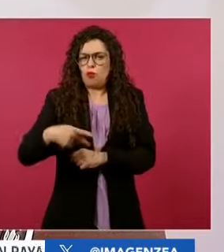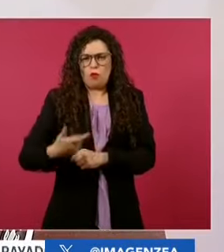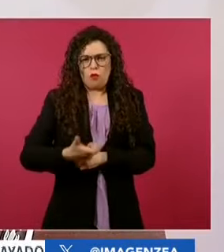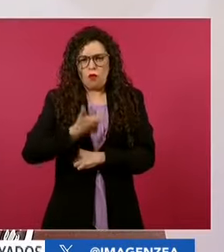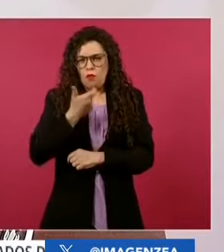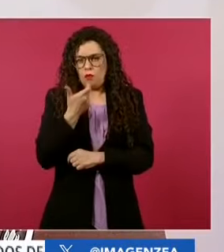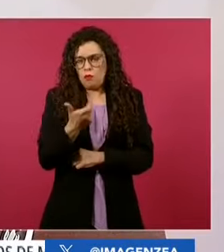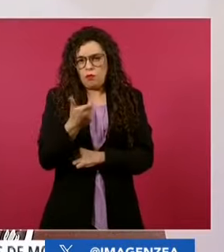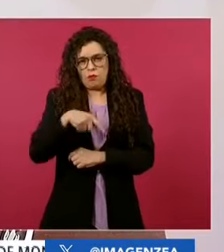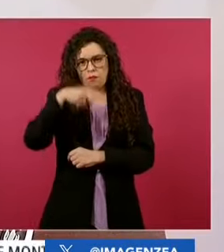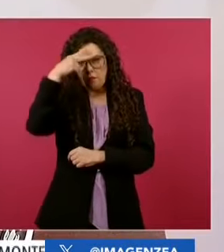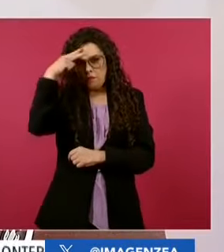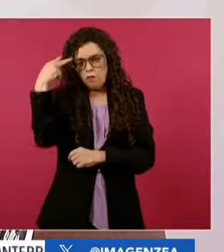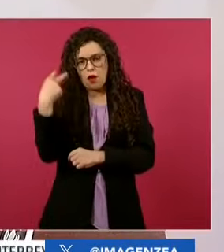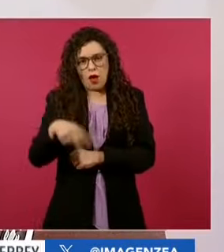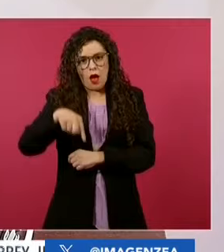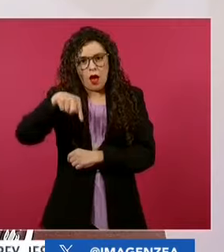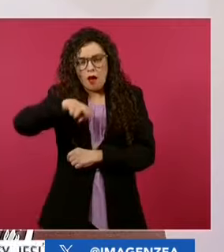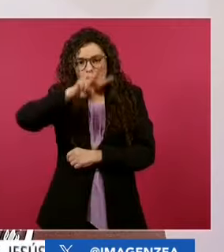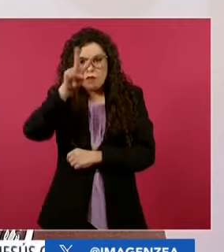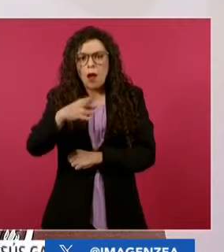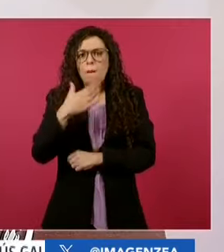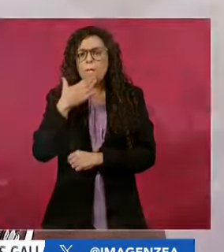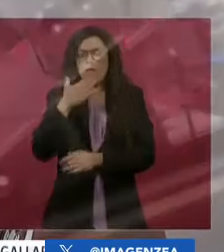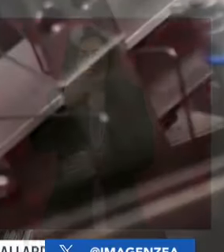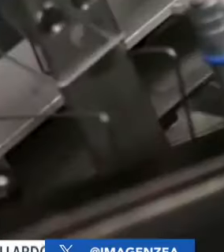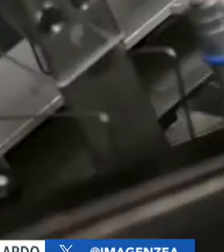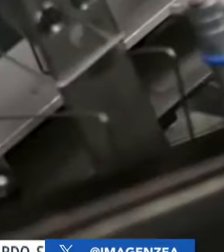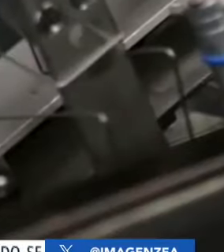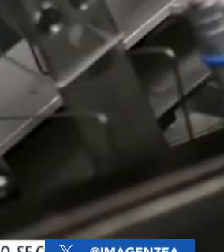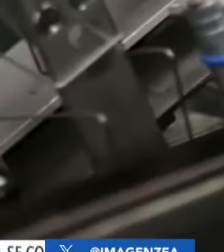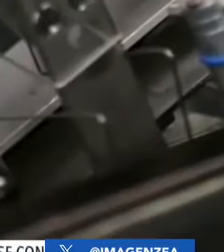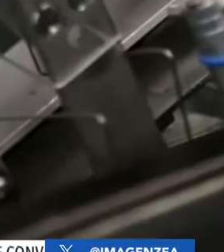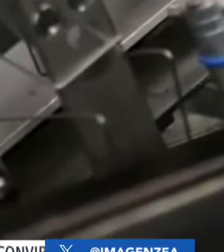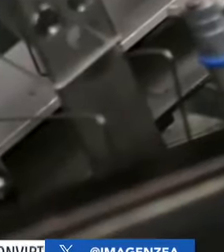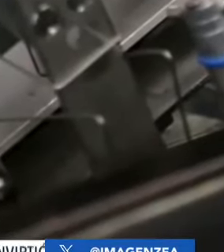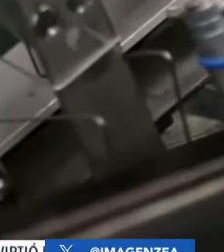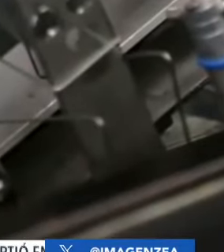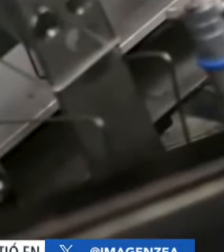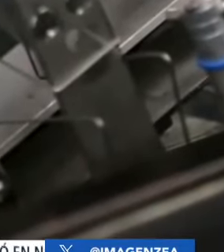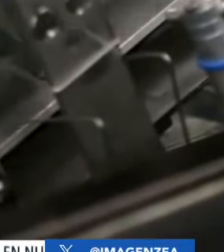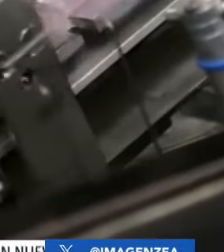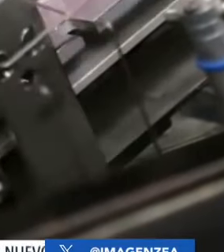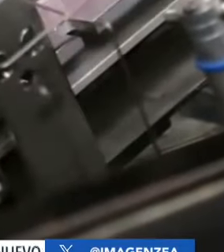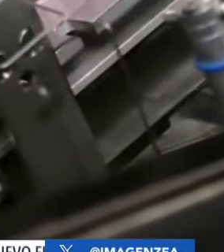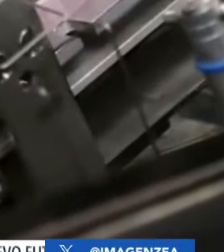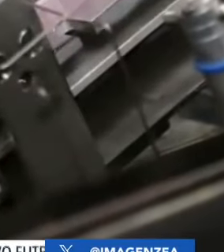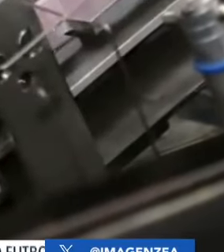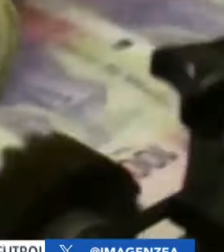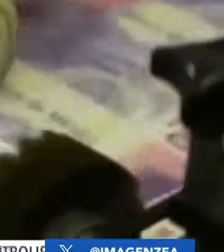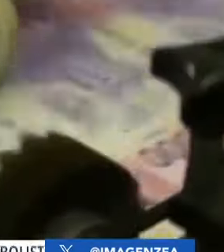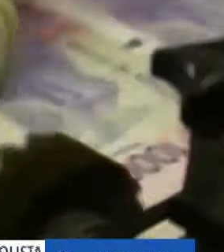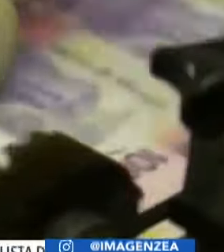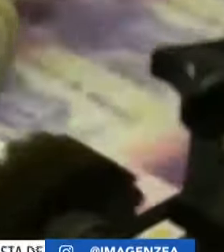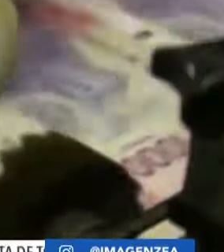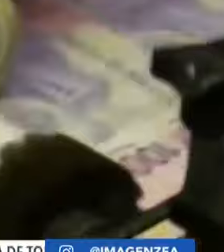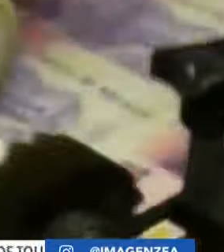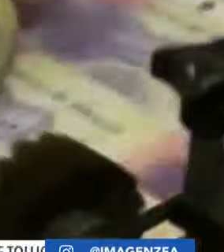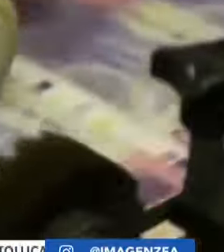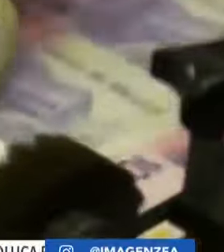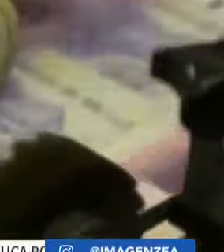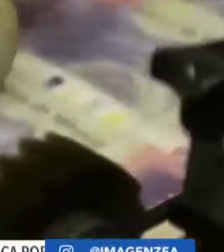economía está muy bien en el país, no solamente las finanzas públicas, nos van a dejar muy buenas finanzas. Y ya